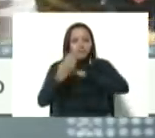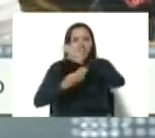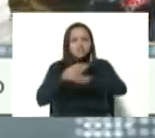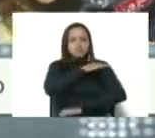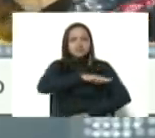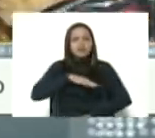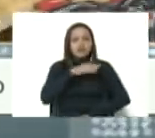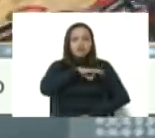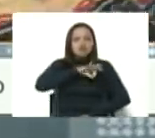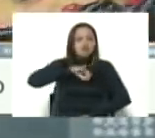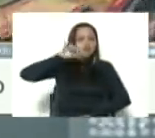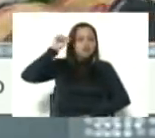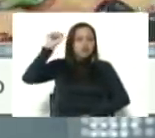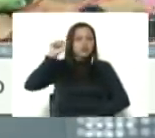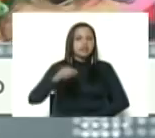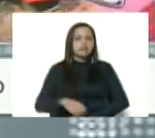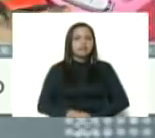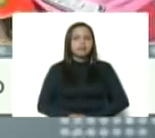socialistas.